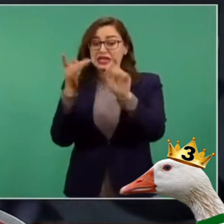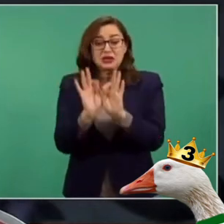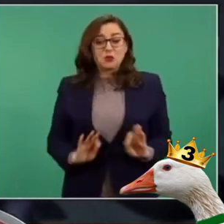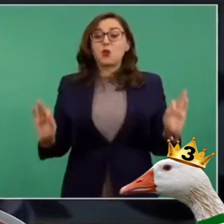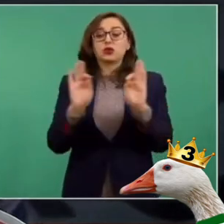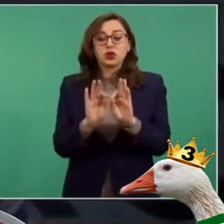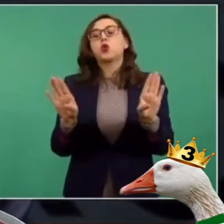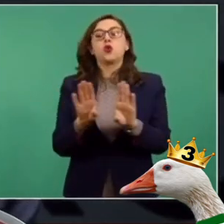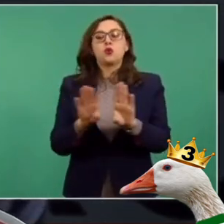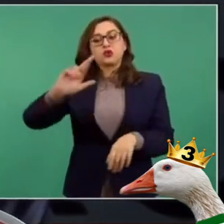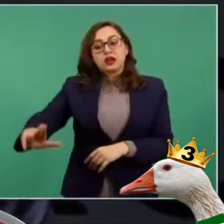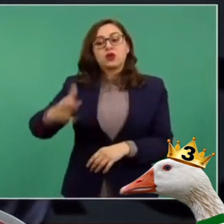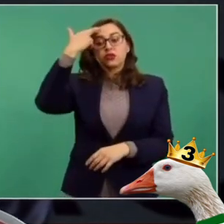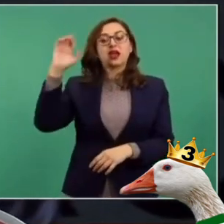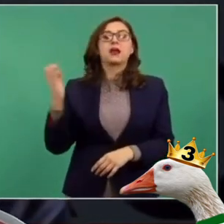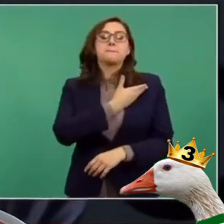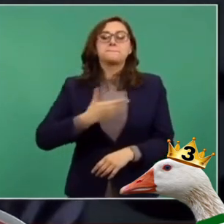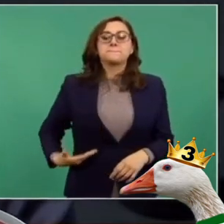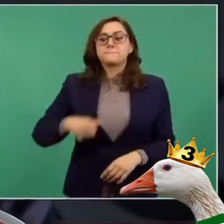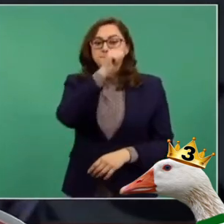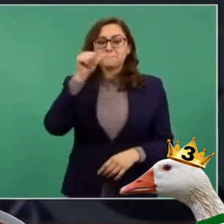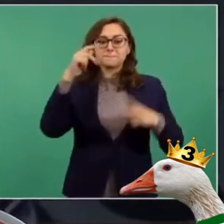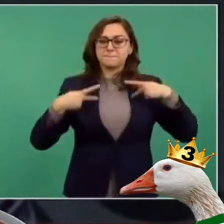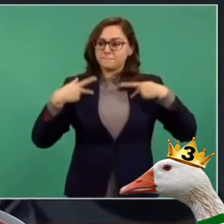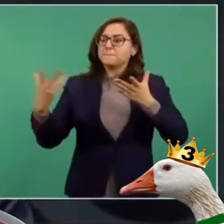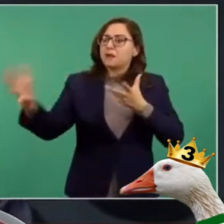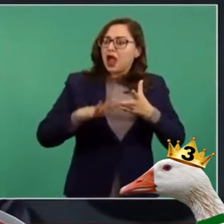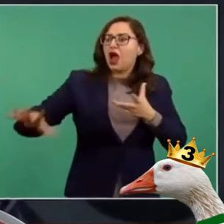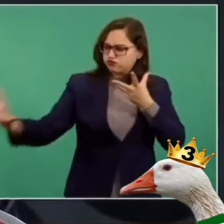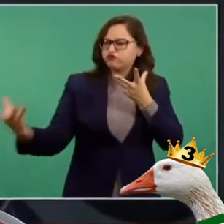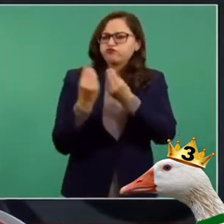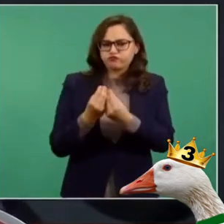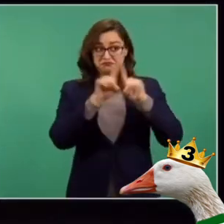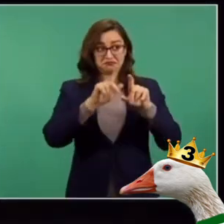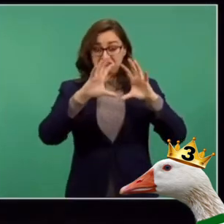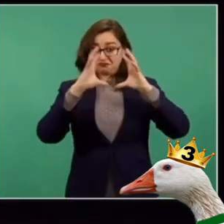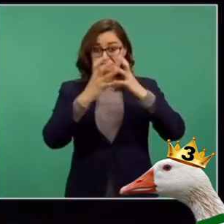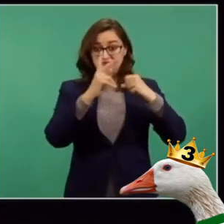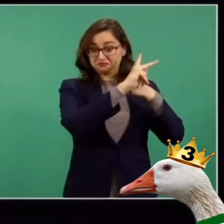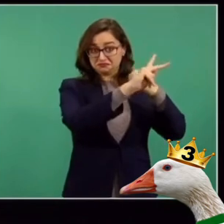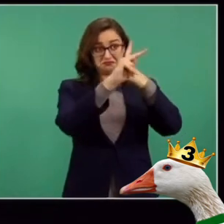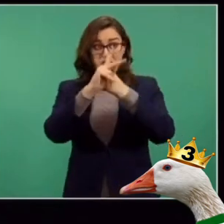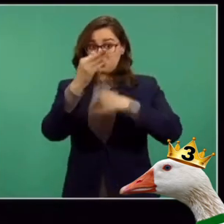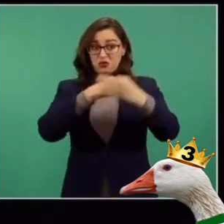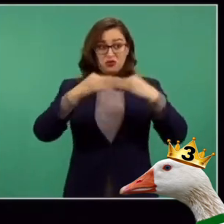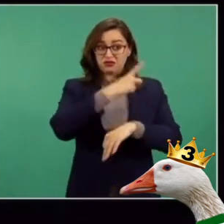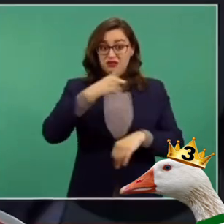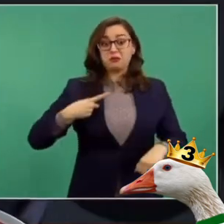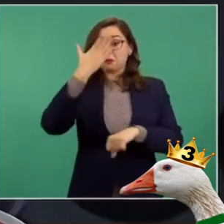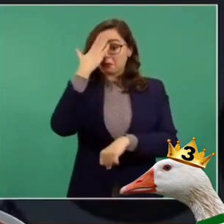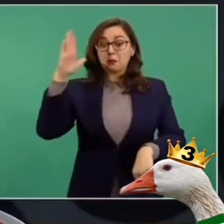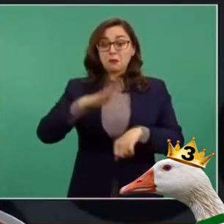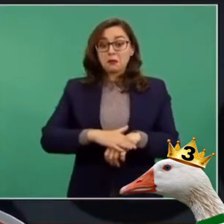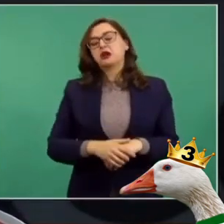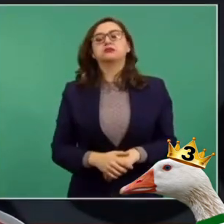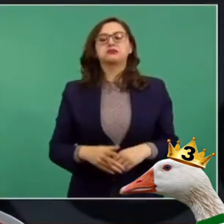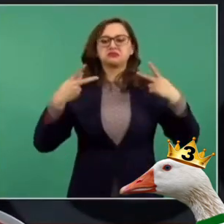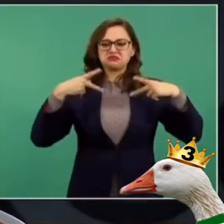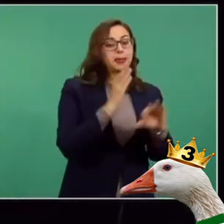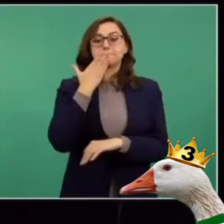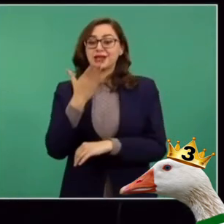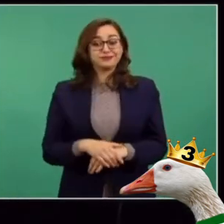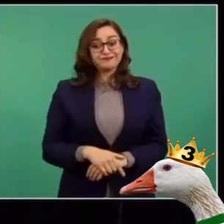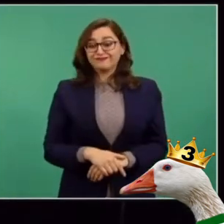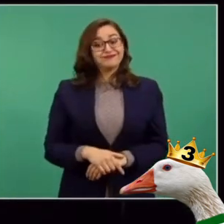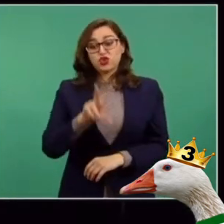está en la frase del presidente Juárez. Con el pueblo todo, sin el pueblo nada. Nada se logra con las medias tintas.